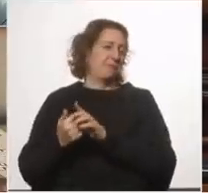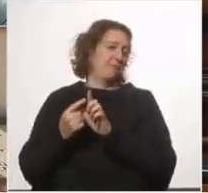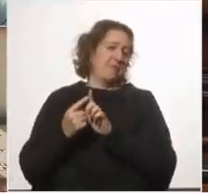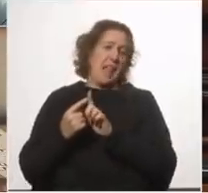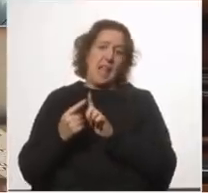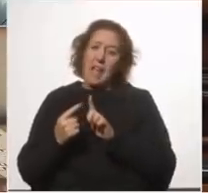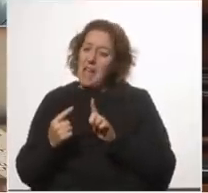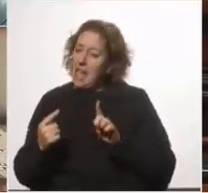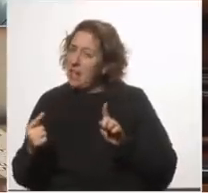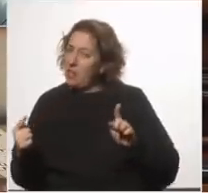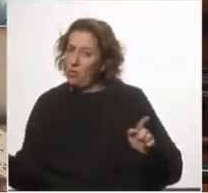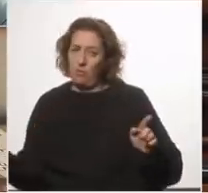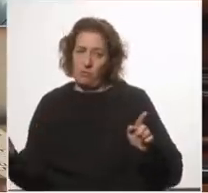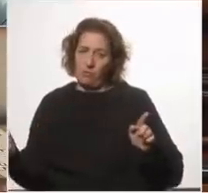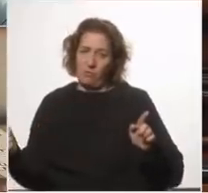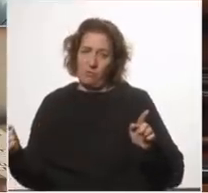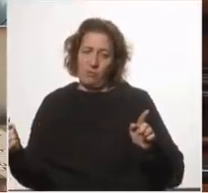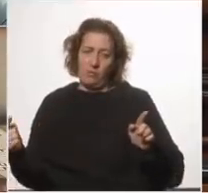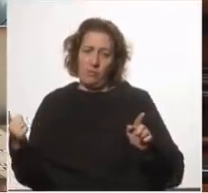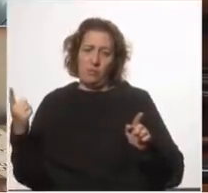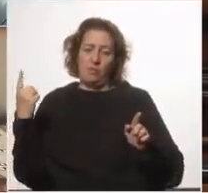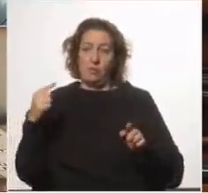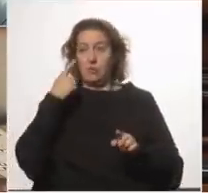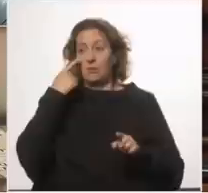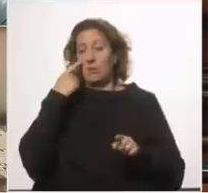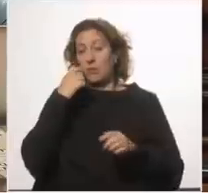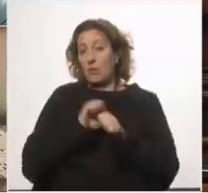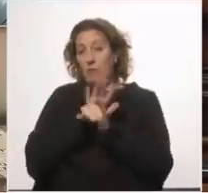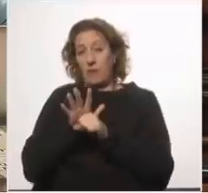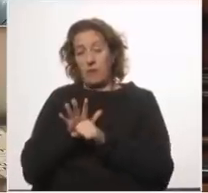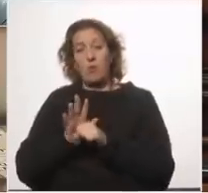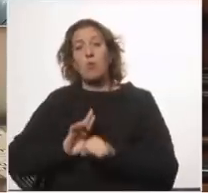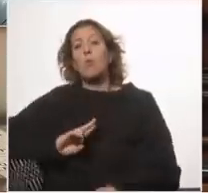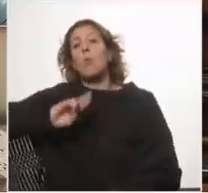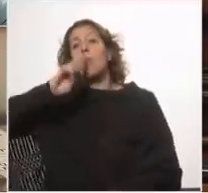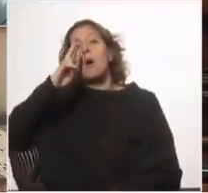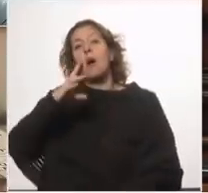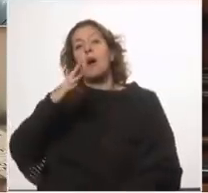olas que se conocen en el COVID. Uruguay estuvo